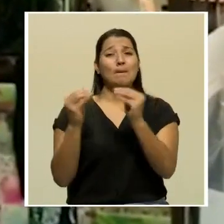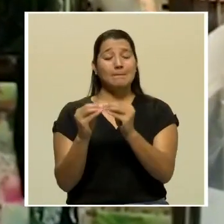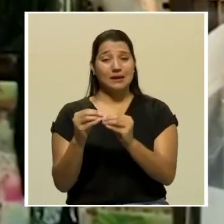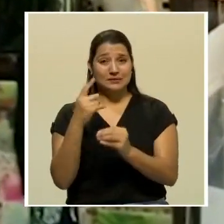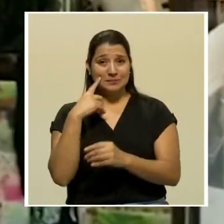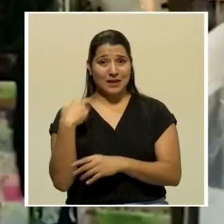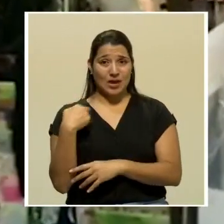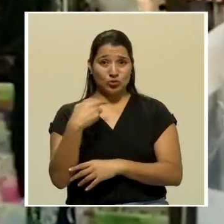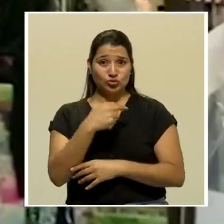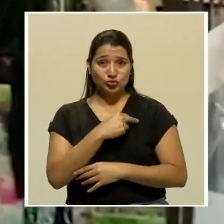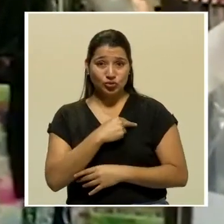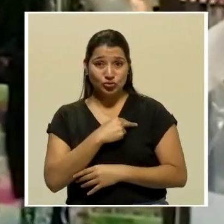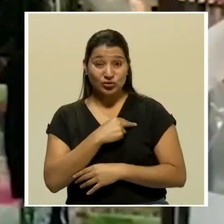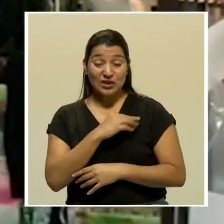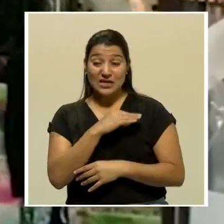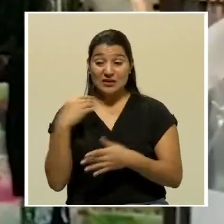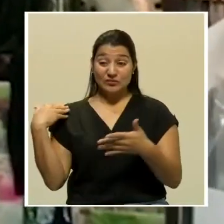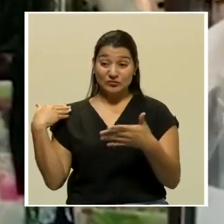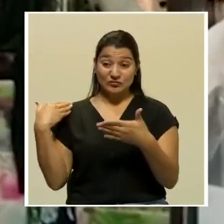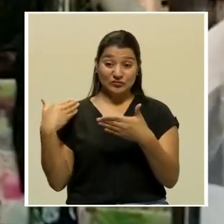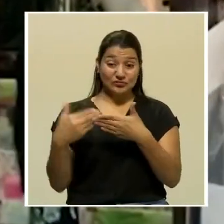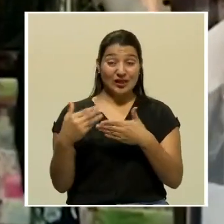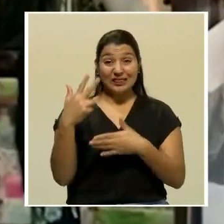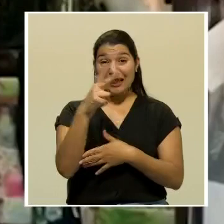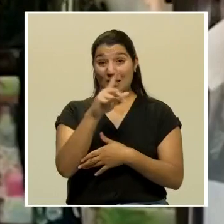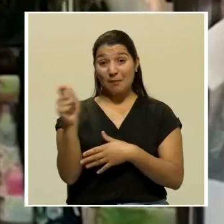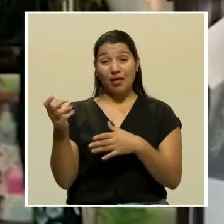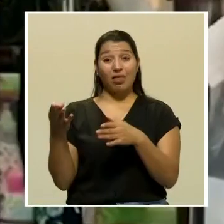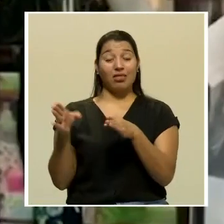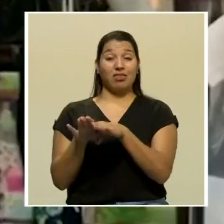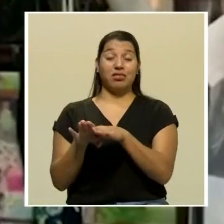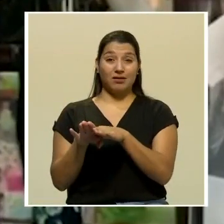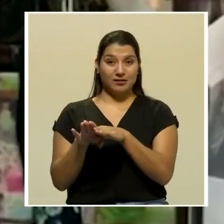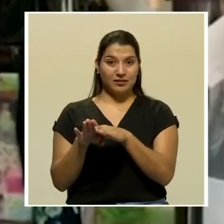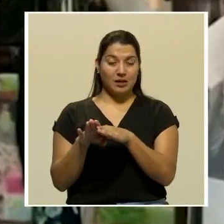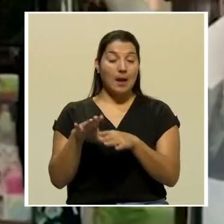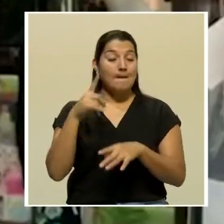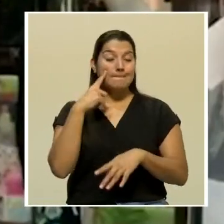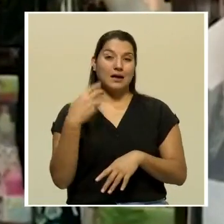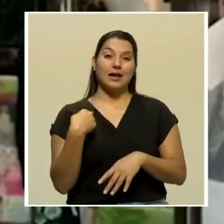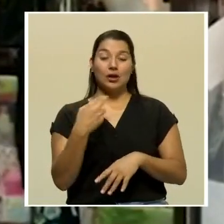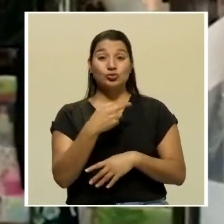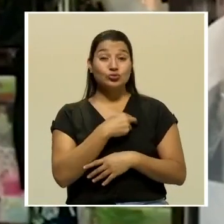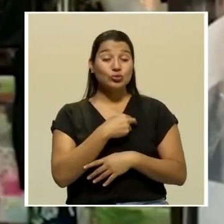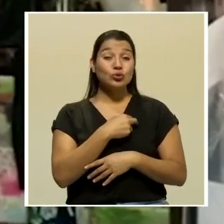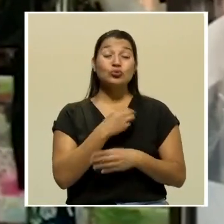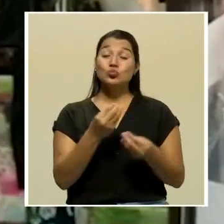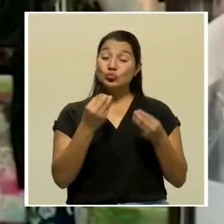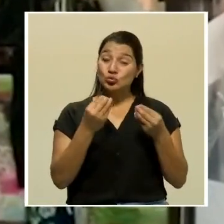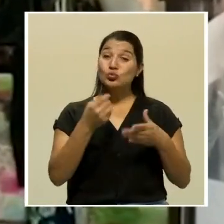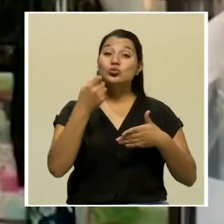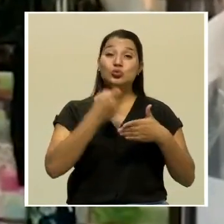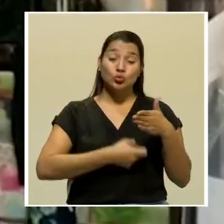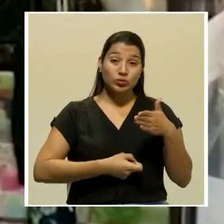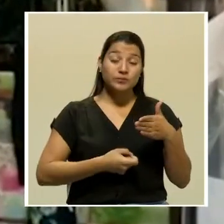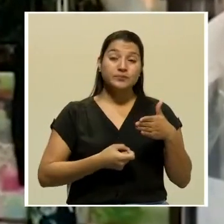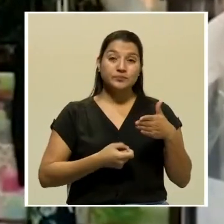y tener tres meses prácticamente cerrado ha sido para nosotros muy duro